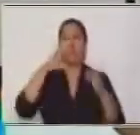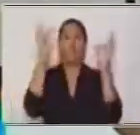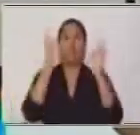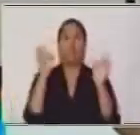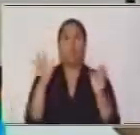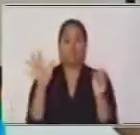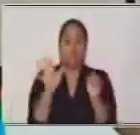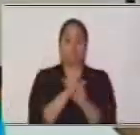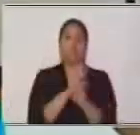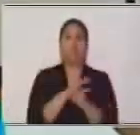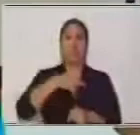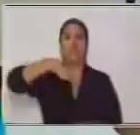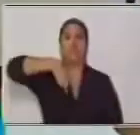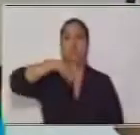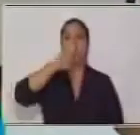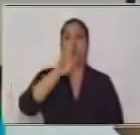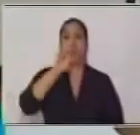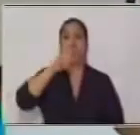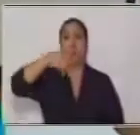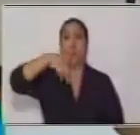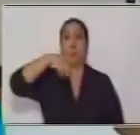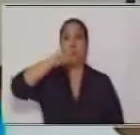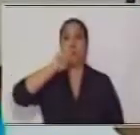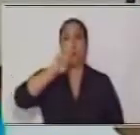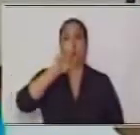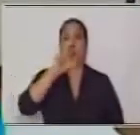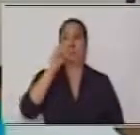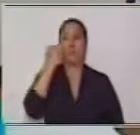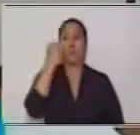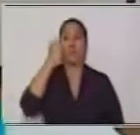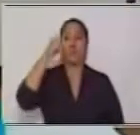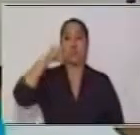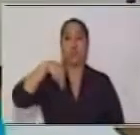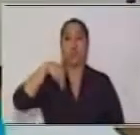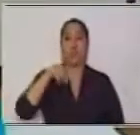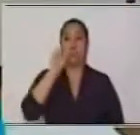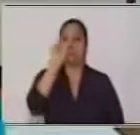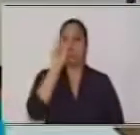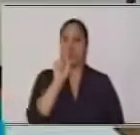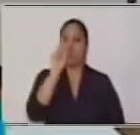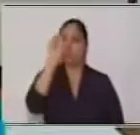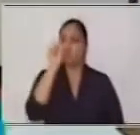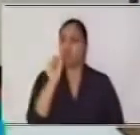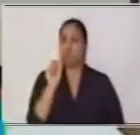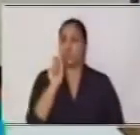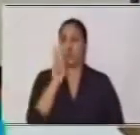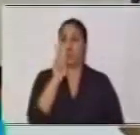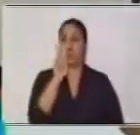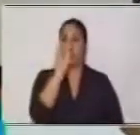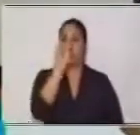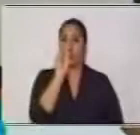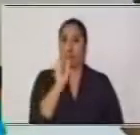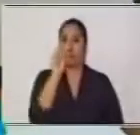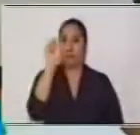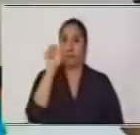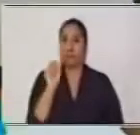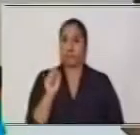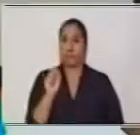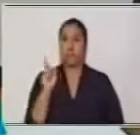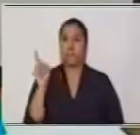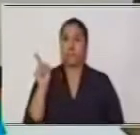Cuando tenemos los dos juntos, se lee cómo. Esto